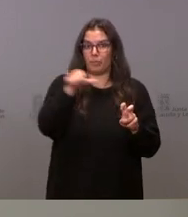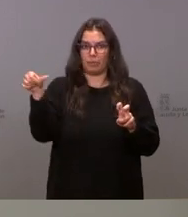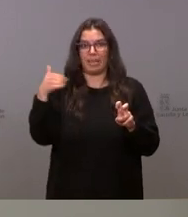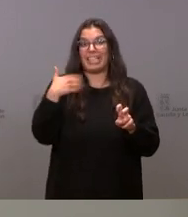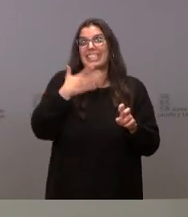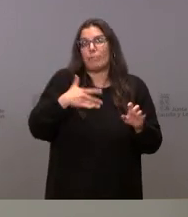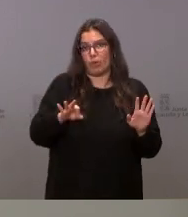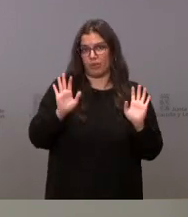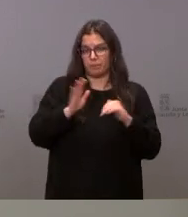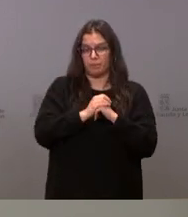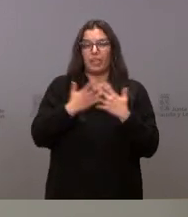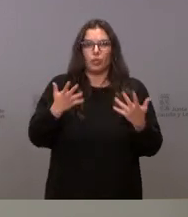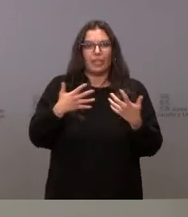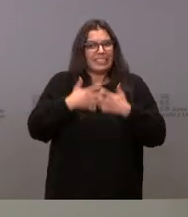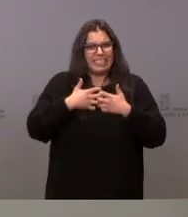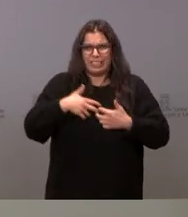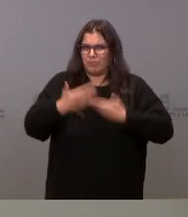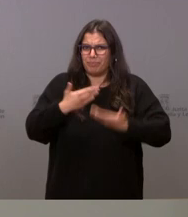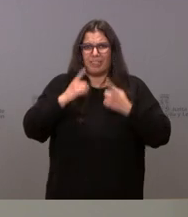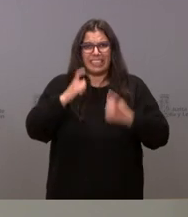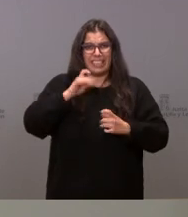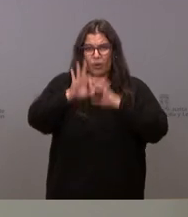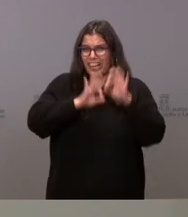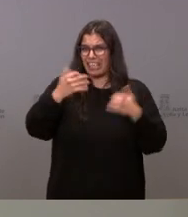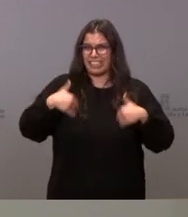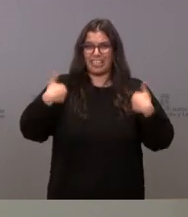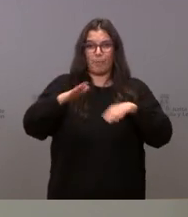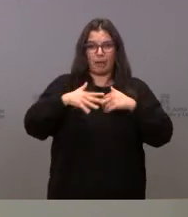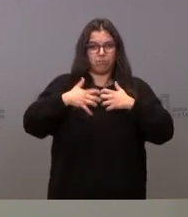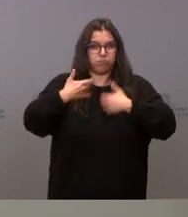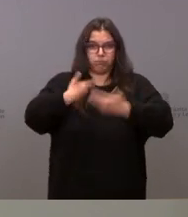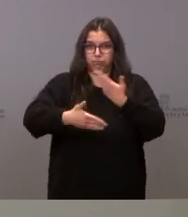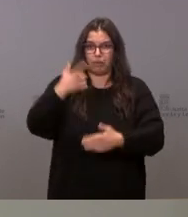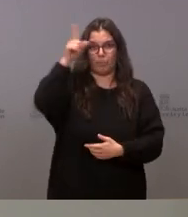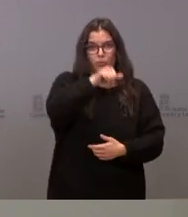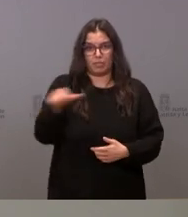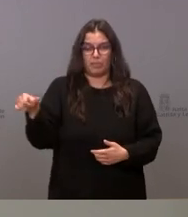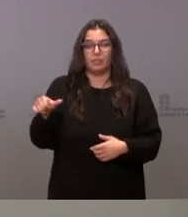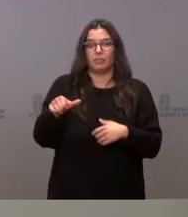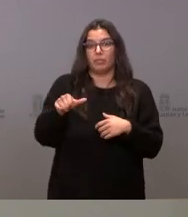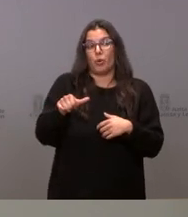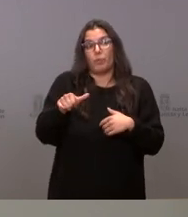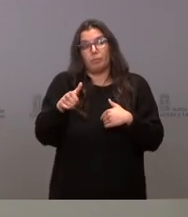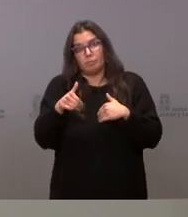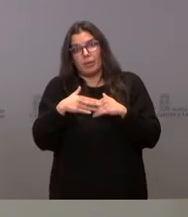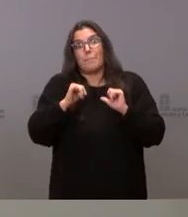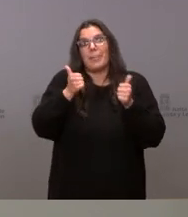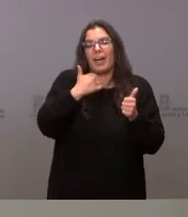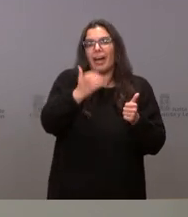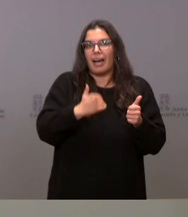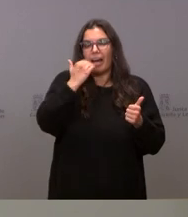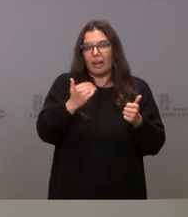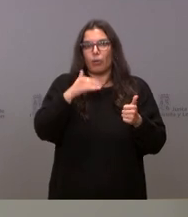podemos. Entonces, vamos a hacer todo lo posible para ponerlo en marcha la semana que viene o al menos empezar ya